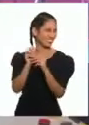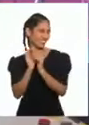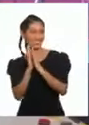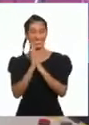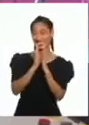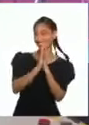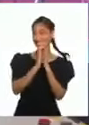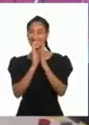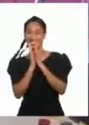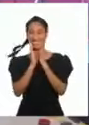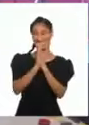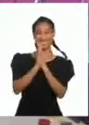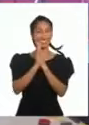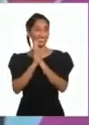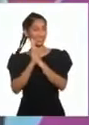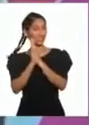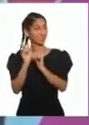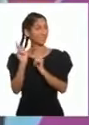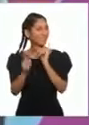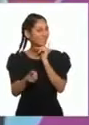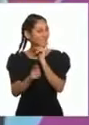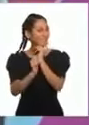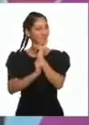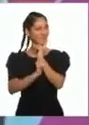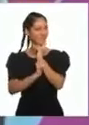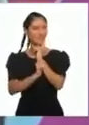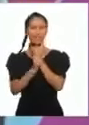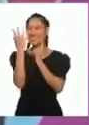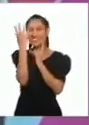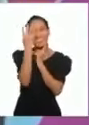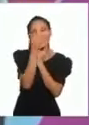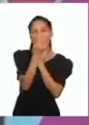Son muy hermosas sus obras